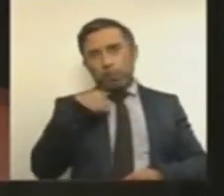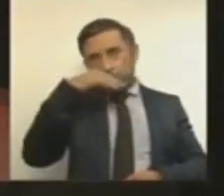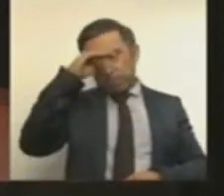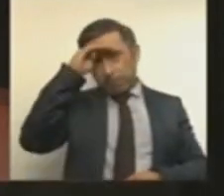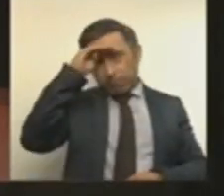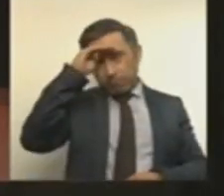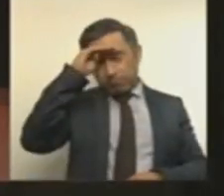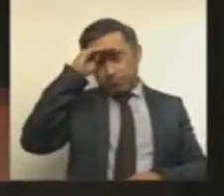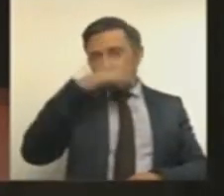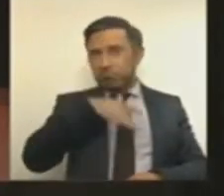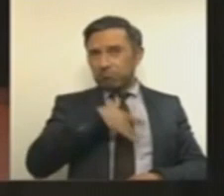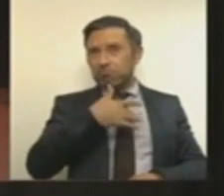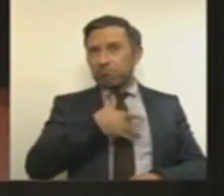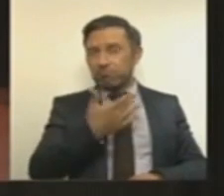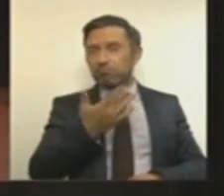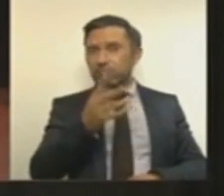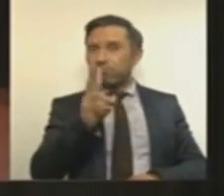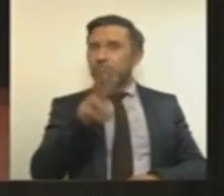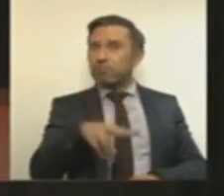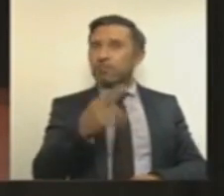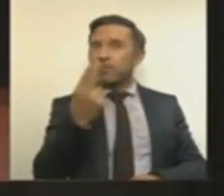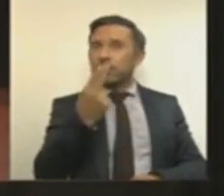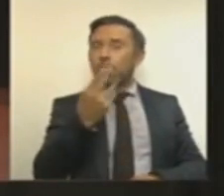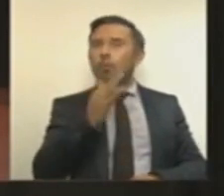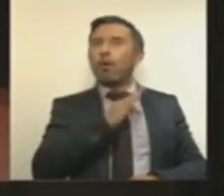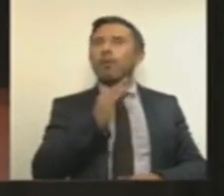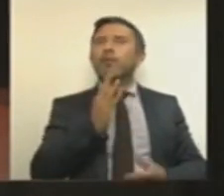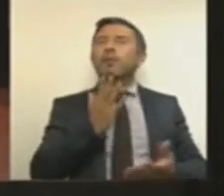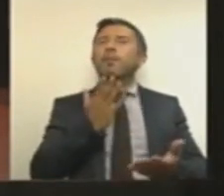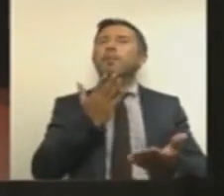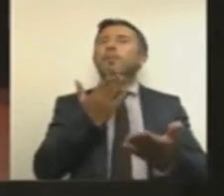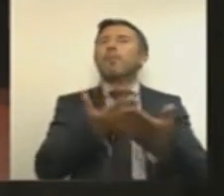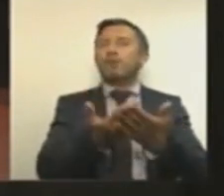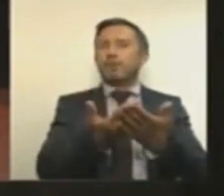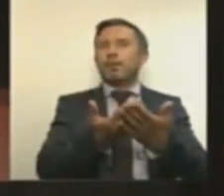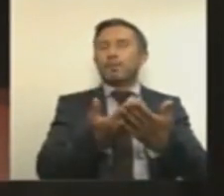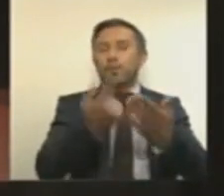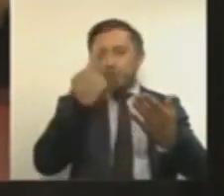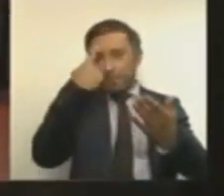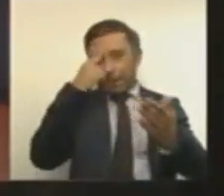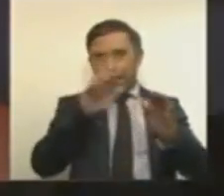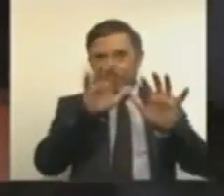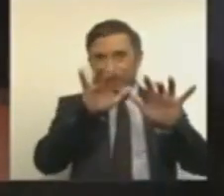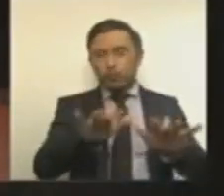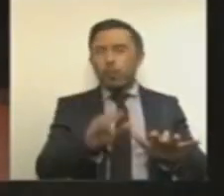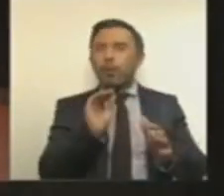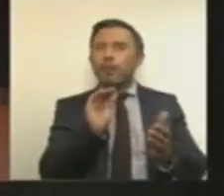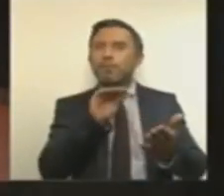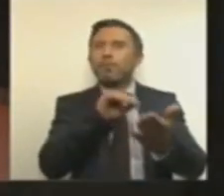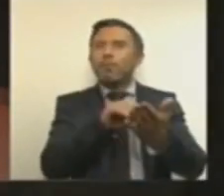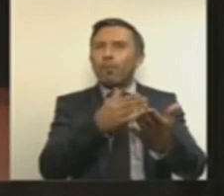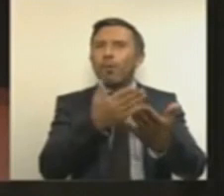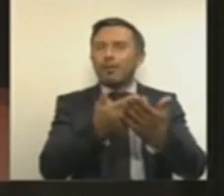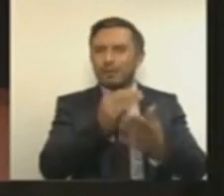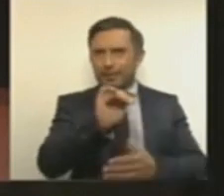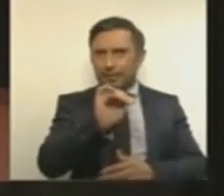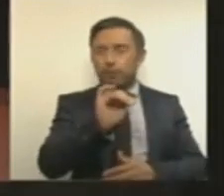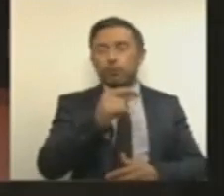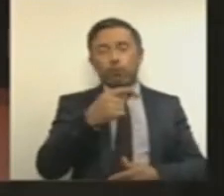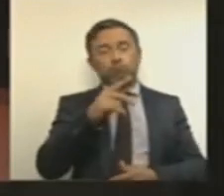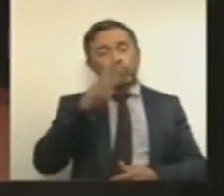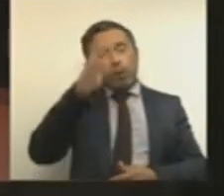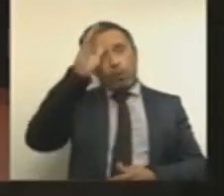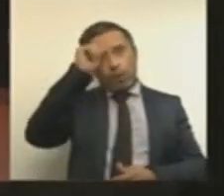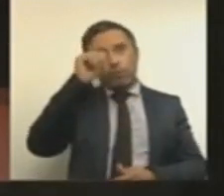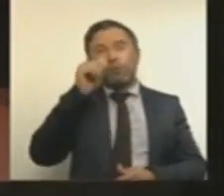hacer una pequeña propuesta en la redacción. Coincido en la necesidad y en la pertinencia de